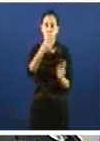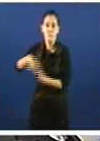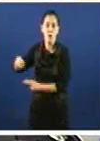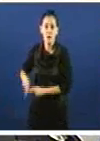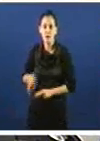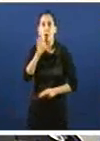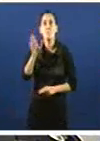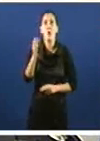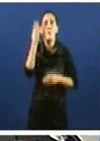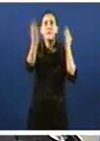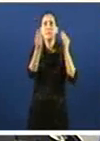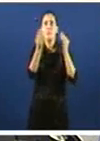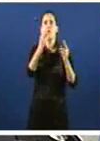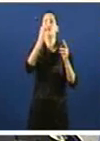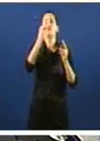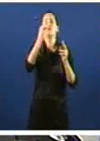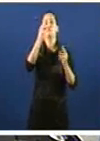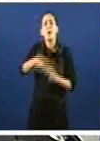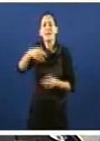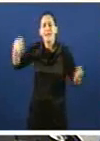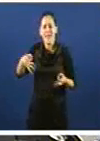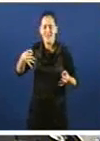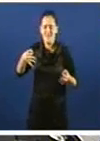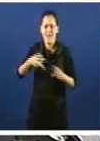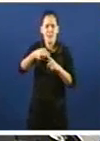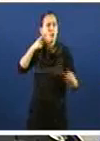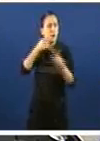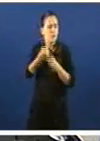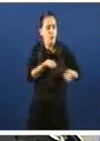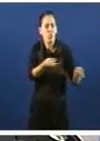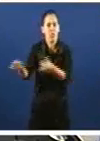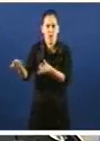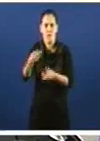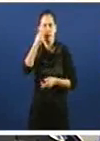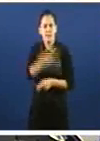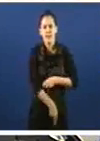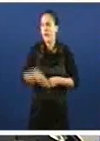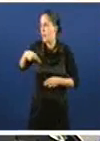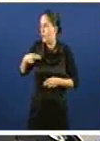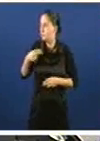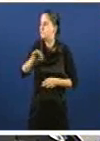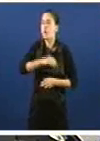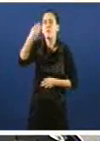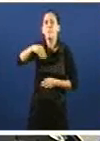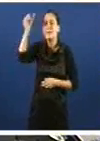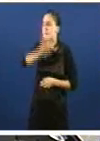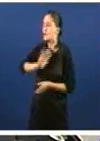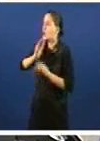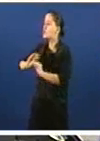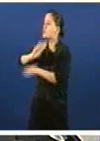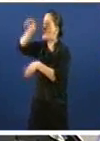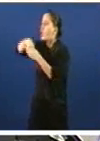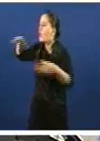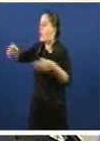como ferramenta que sirve ao interese xeral. Señor Presidente, que pasa no seu partido? As contas secretas en